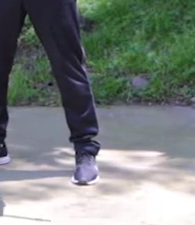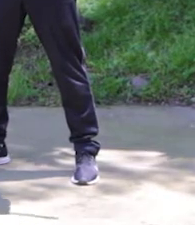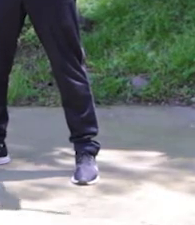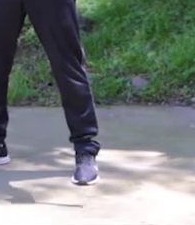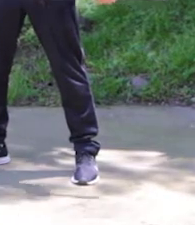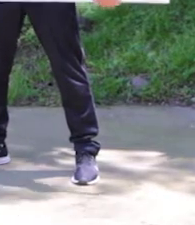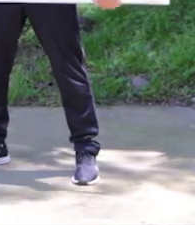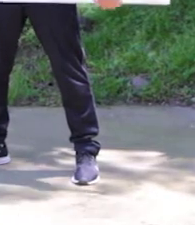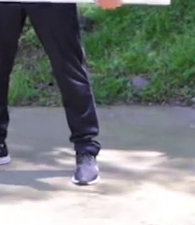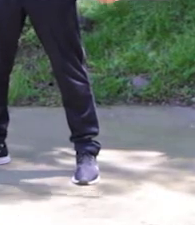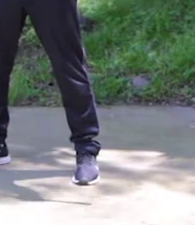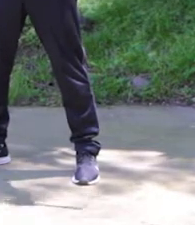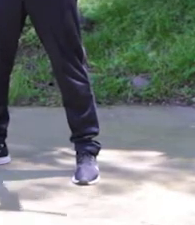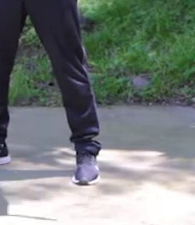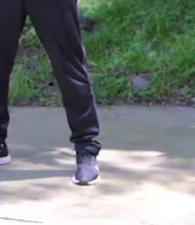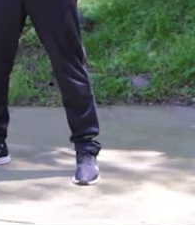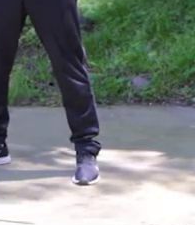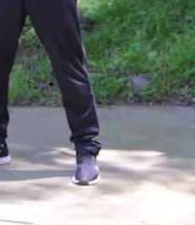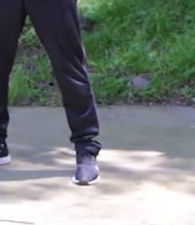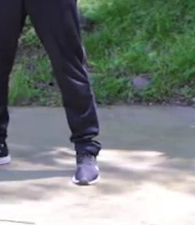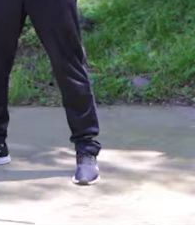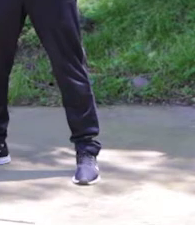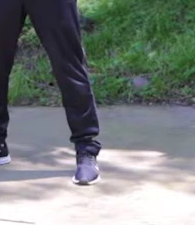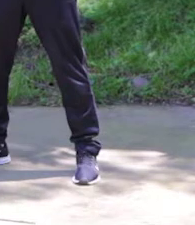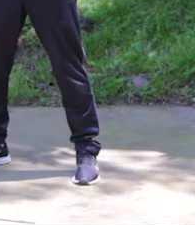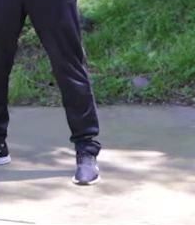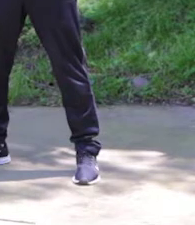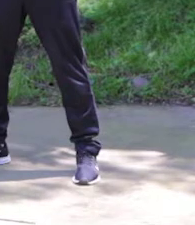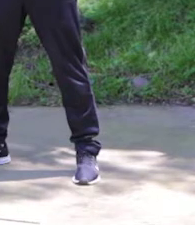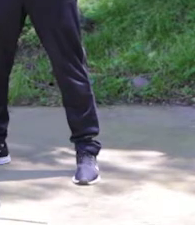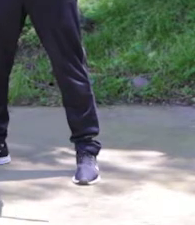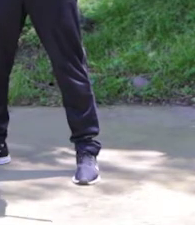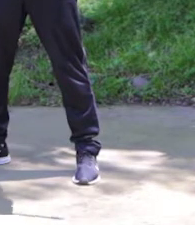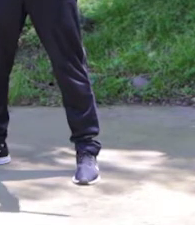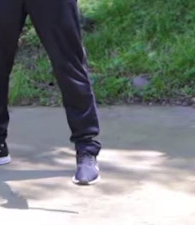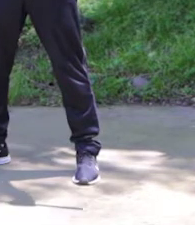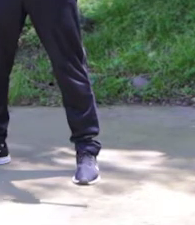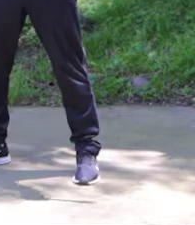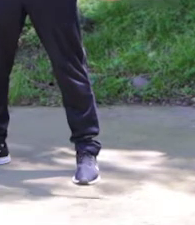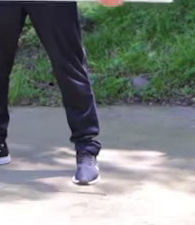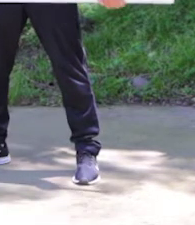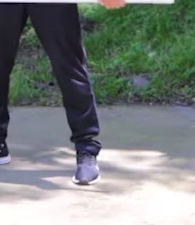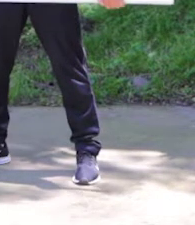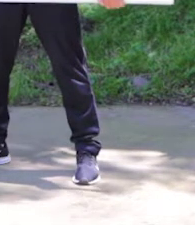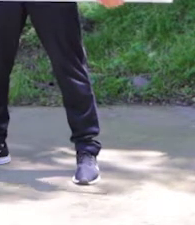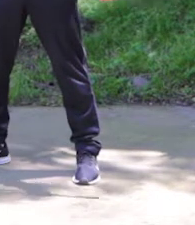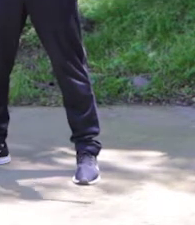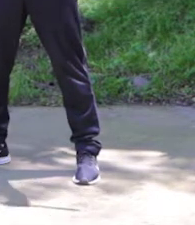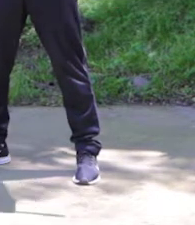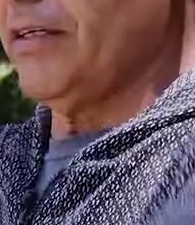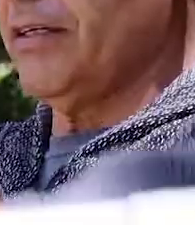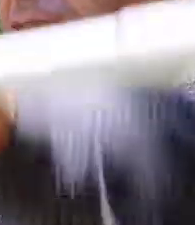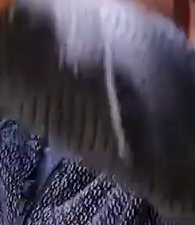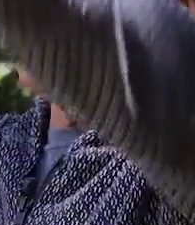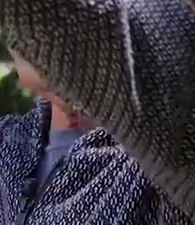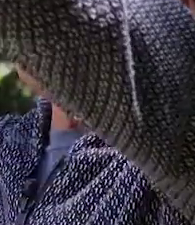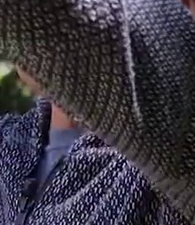es bajar y subir a la altura de los hombros. Manteniendo la toalla